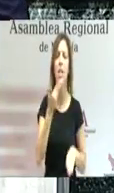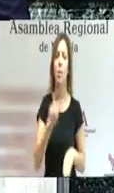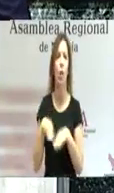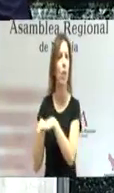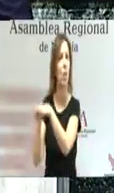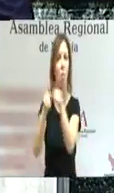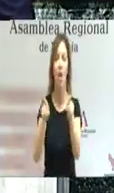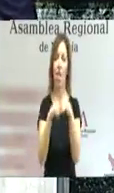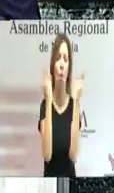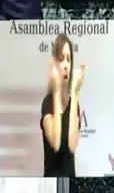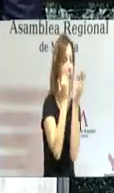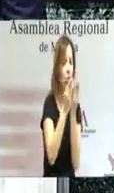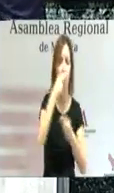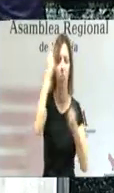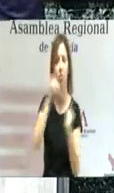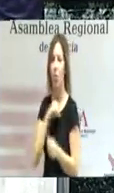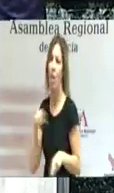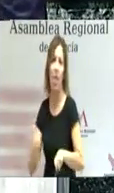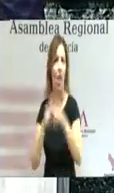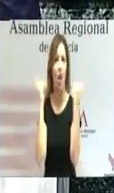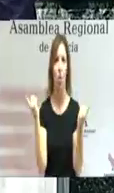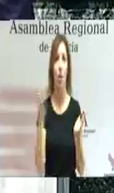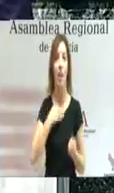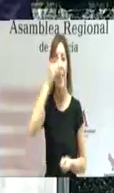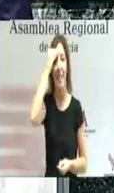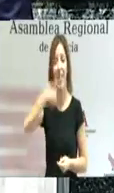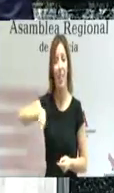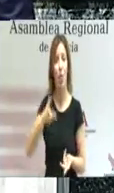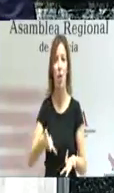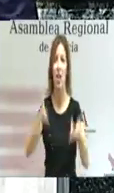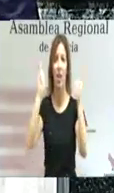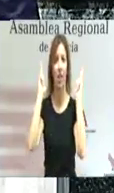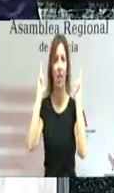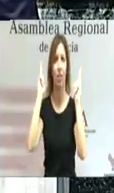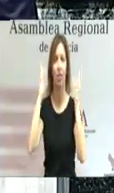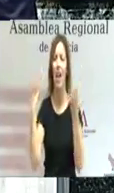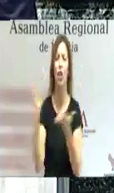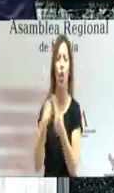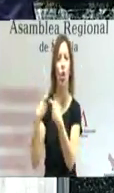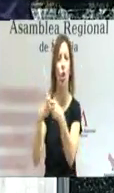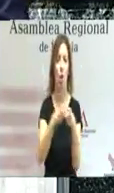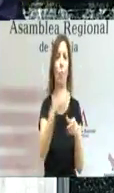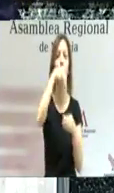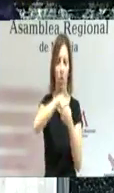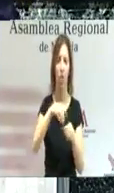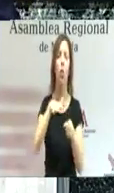estudien. Creemos en la libertad de todos y en todos los ámbitos, también en la educación.